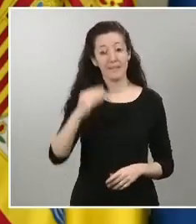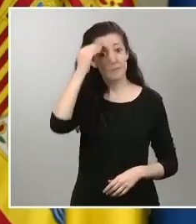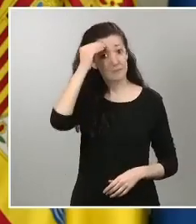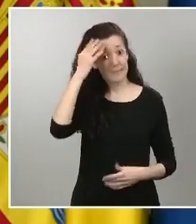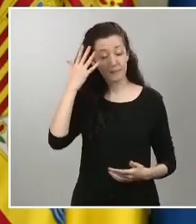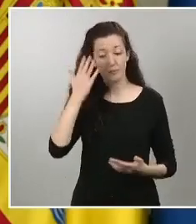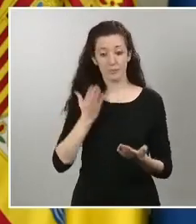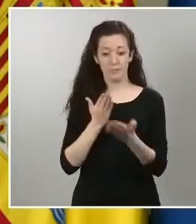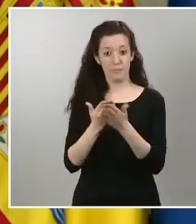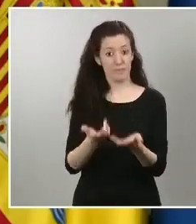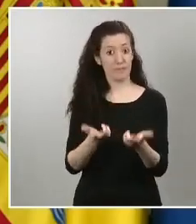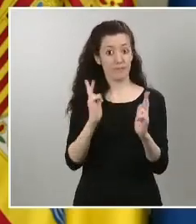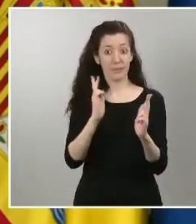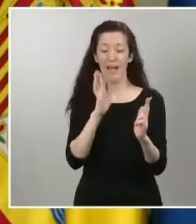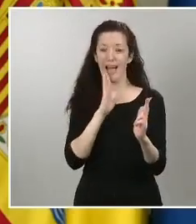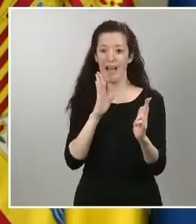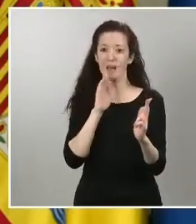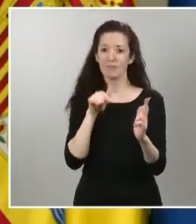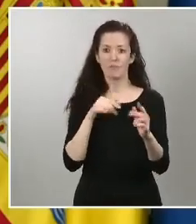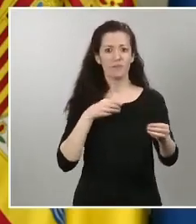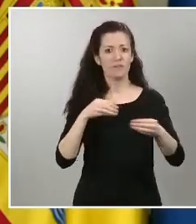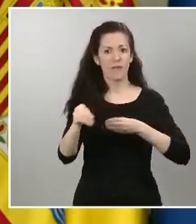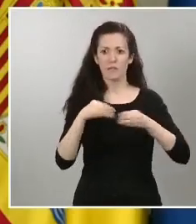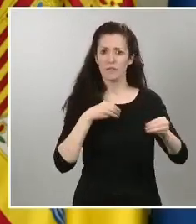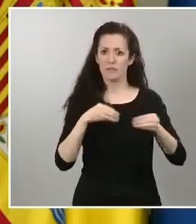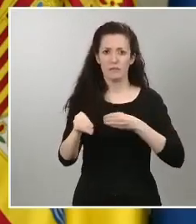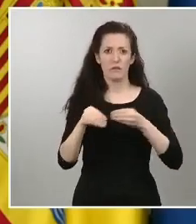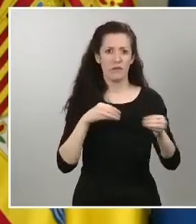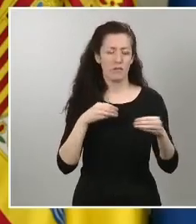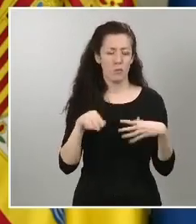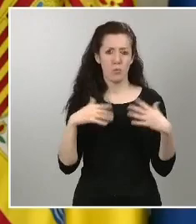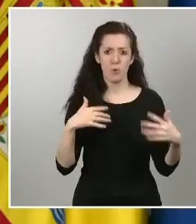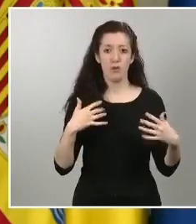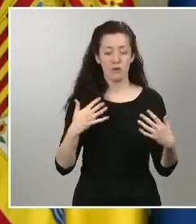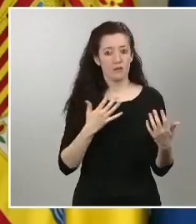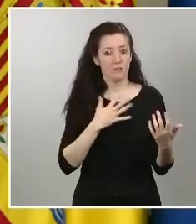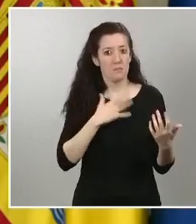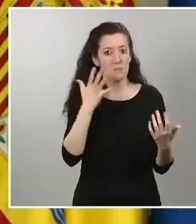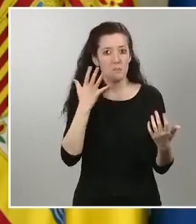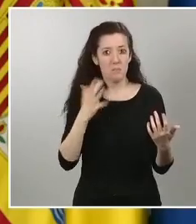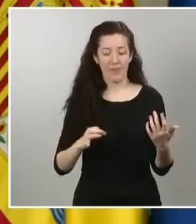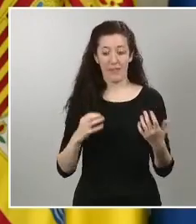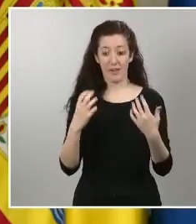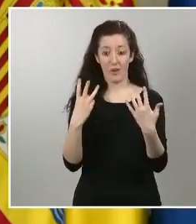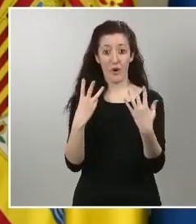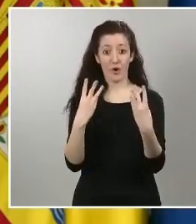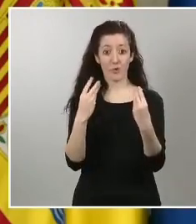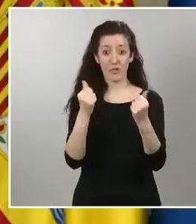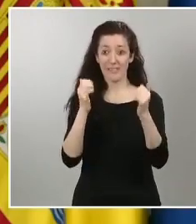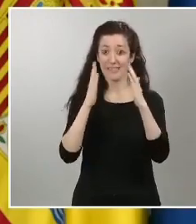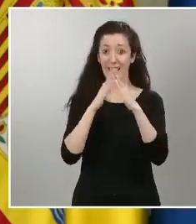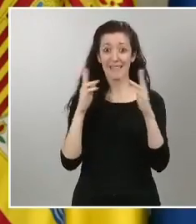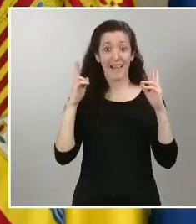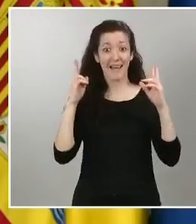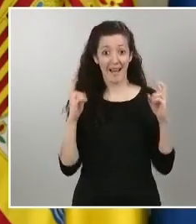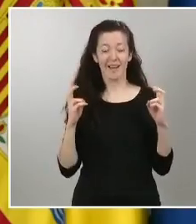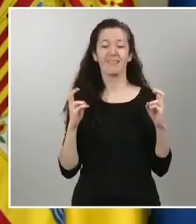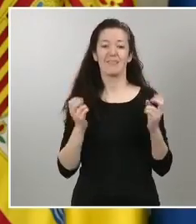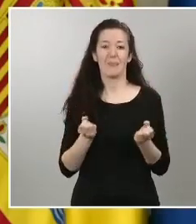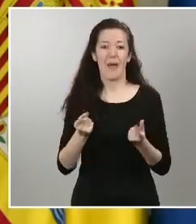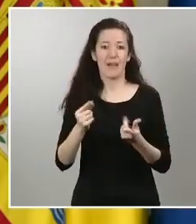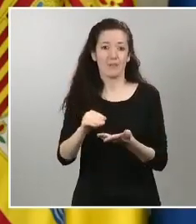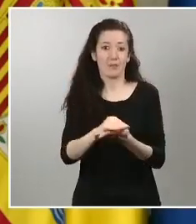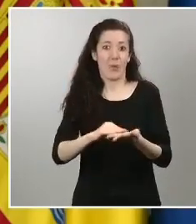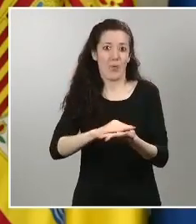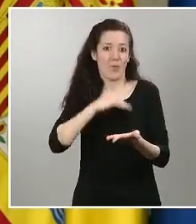flexible y desde luego que permitirá dar salida a estos ocho días de confinamiento estos ocho días que vuelvo a reiterar